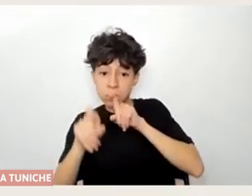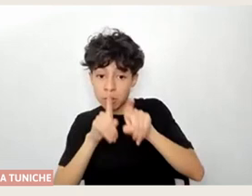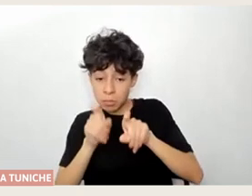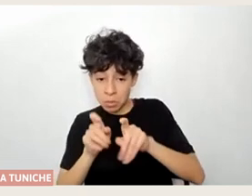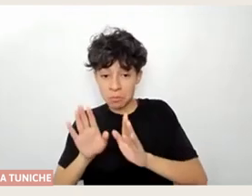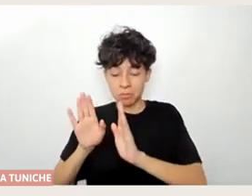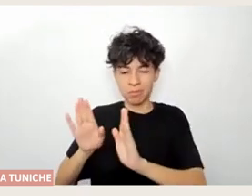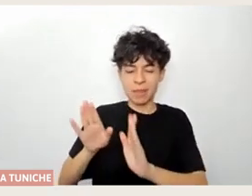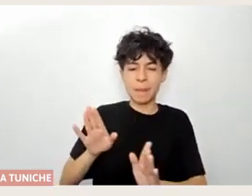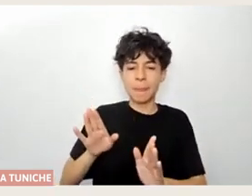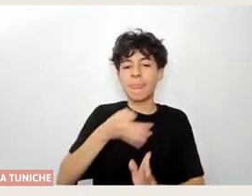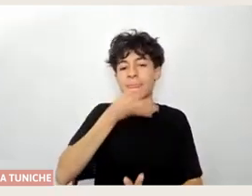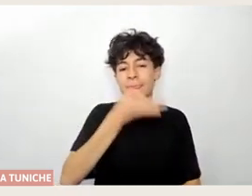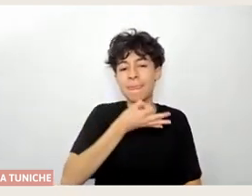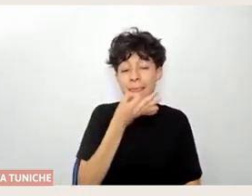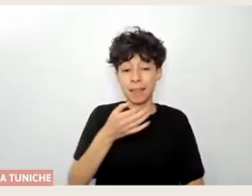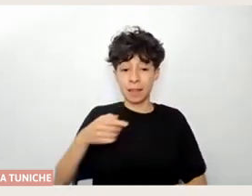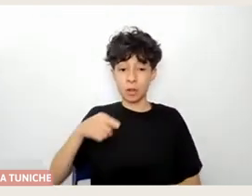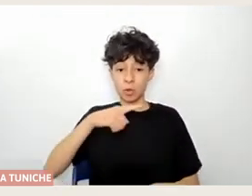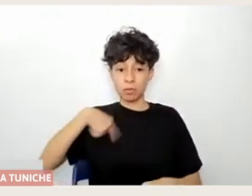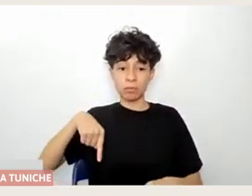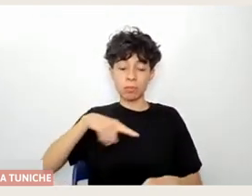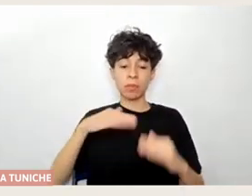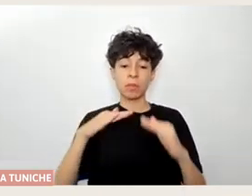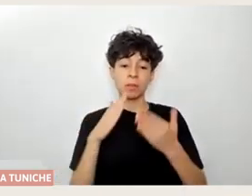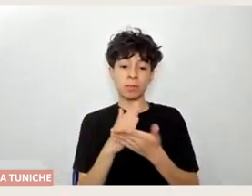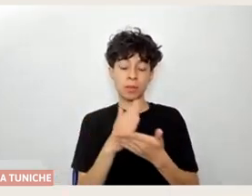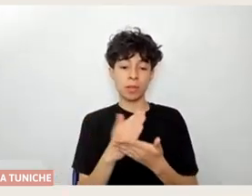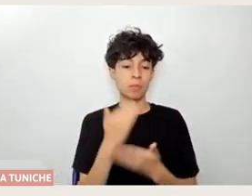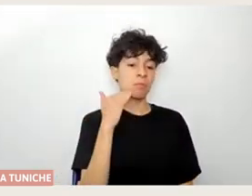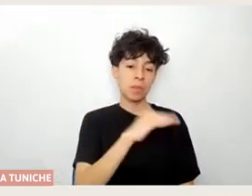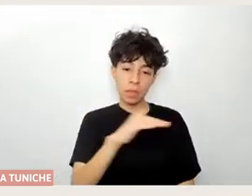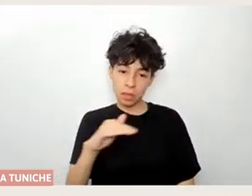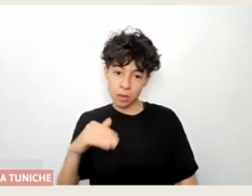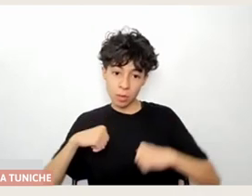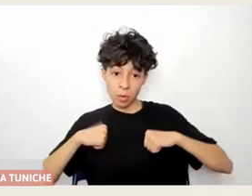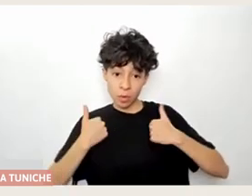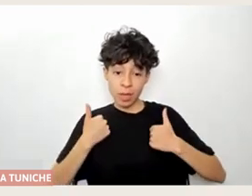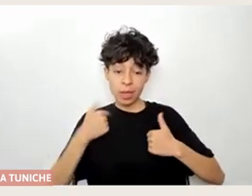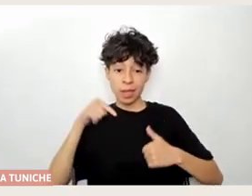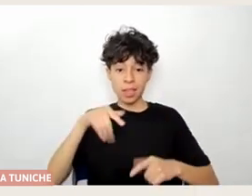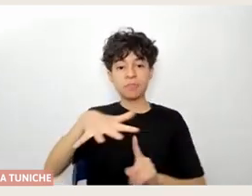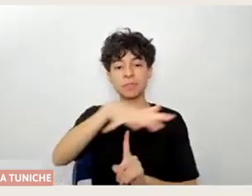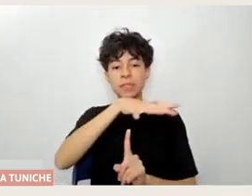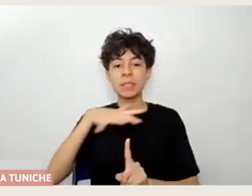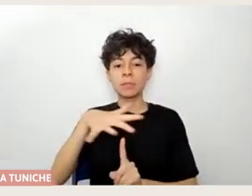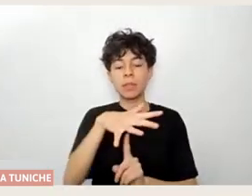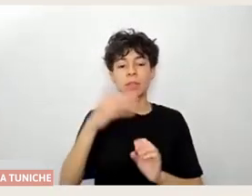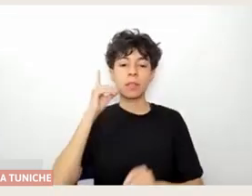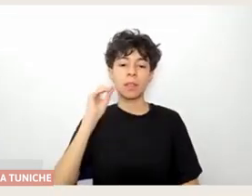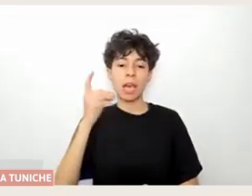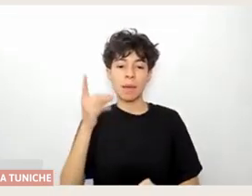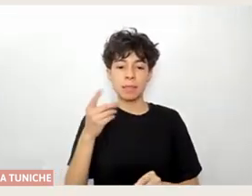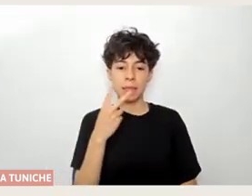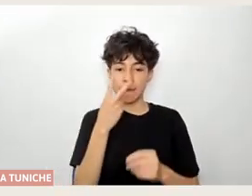colegio, Luis Braile, hay niños y niñas y jóvenes también que están en situación de discapacidad visual. Y